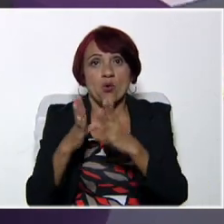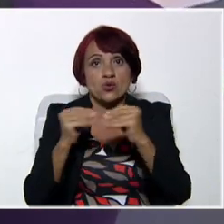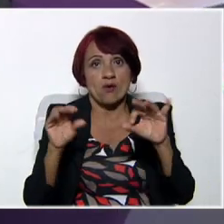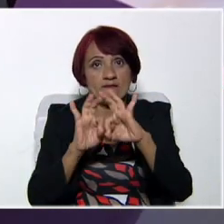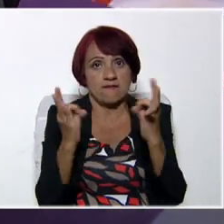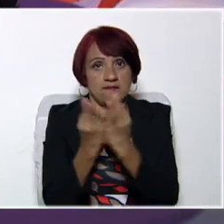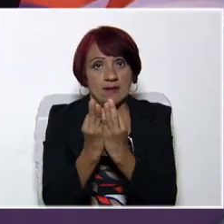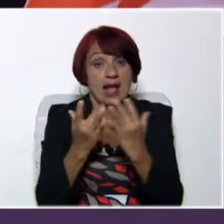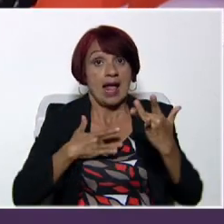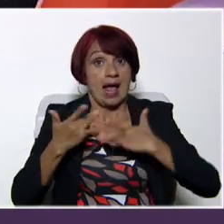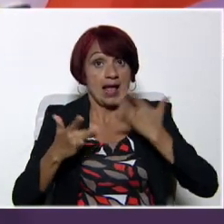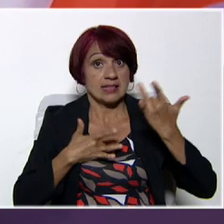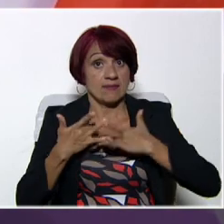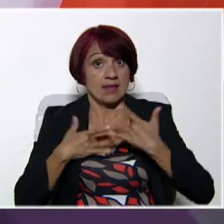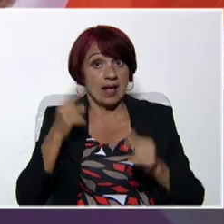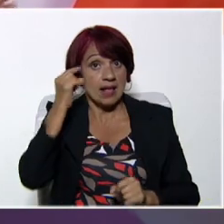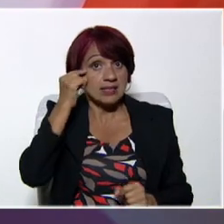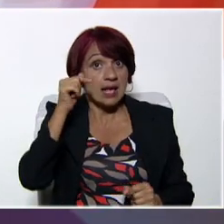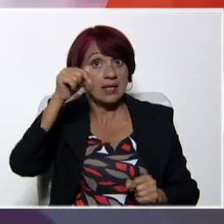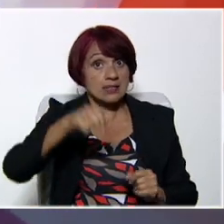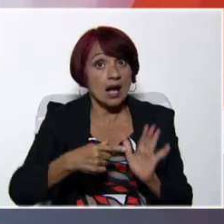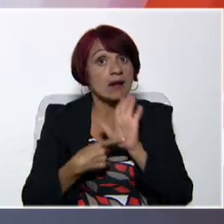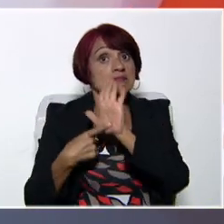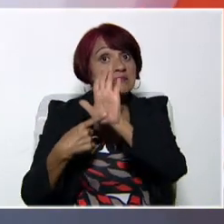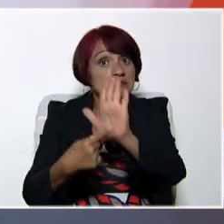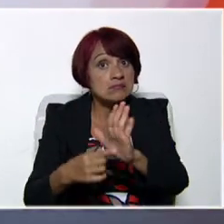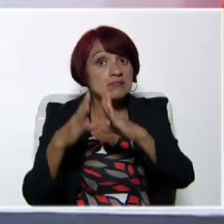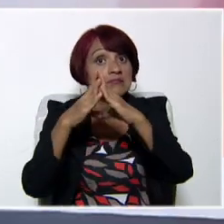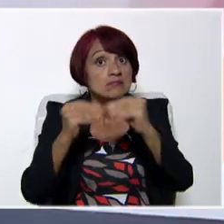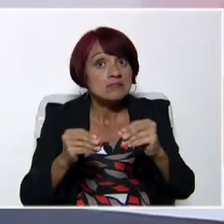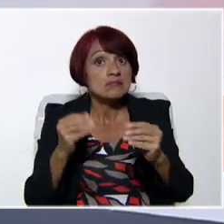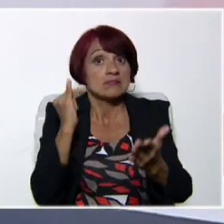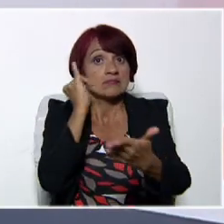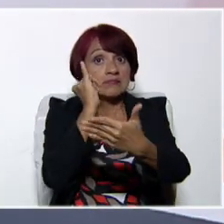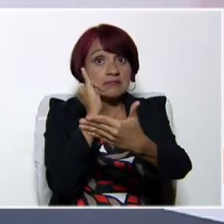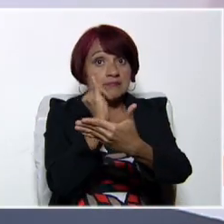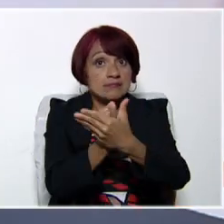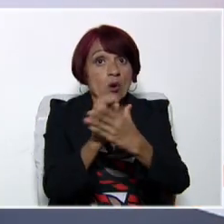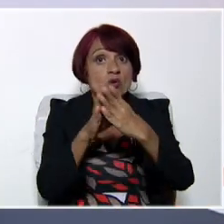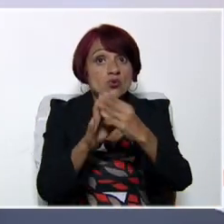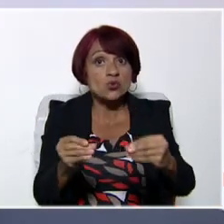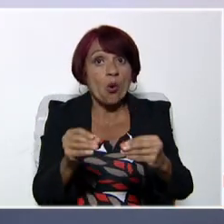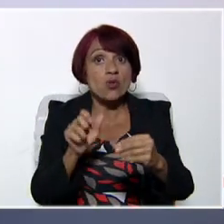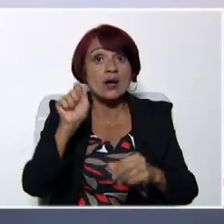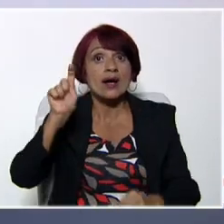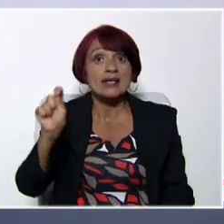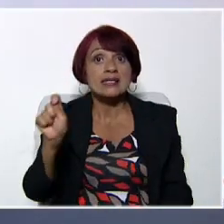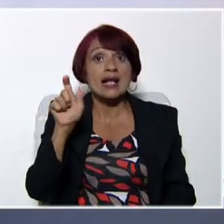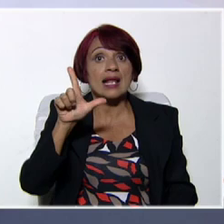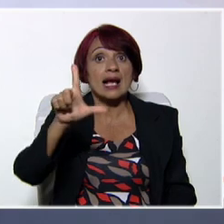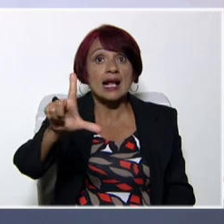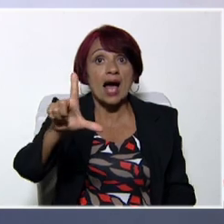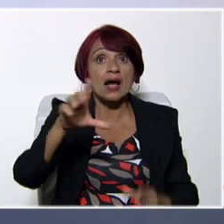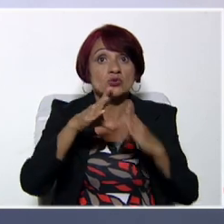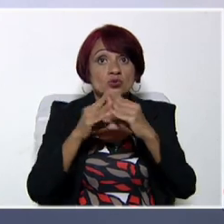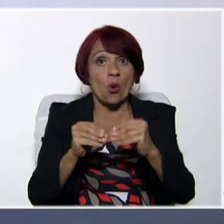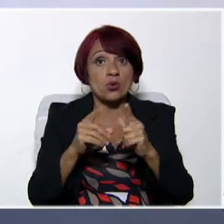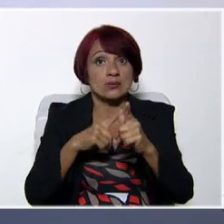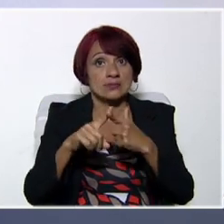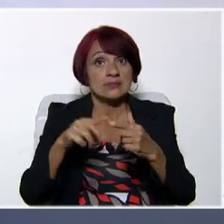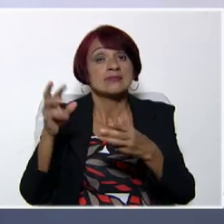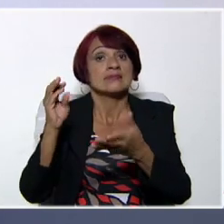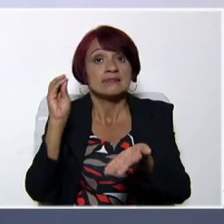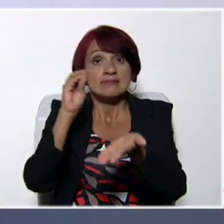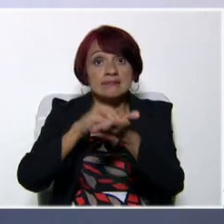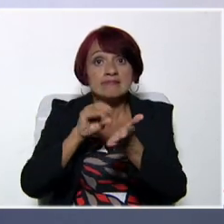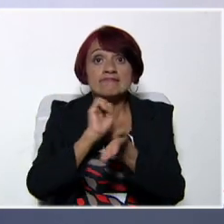además, las asignaciones del día ya están dispuestas en nuestro canal de suscripción en Telegram, así que vayamos a suscribirnos, a revisarlas y,